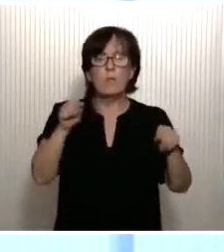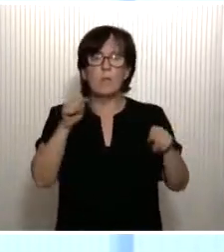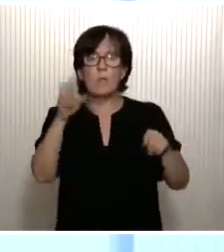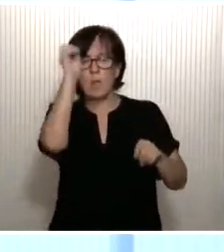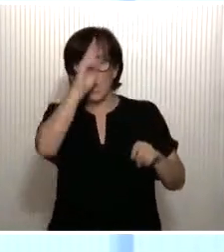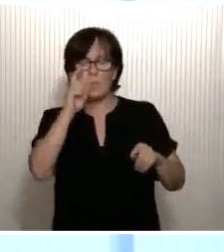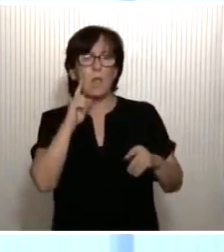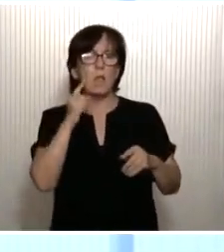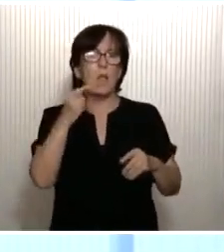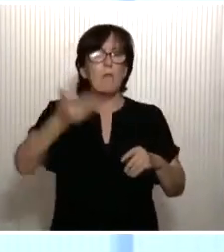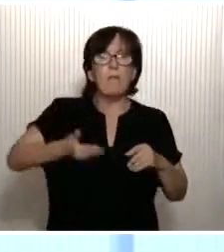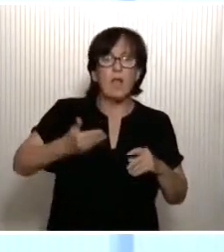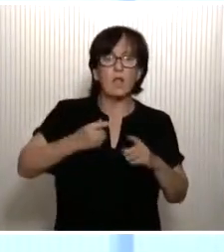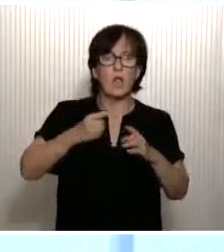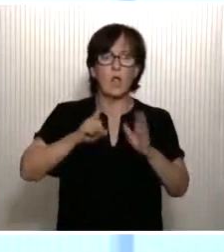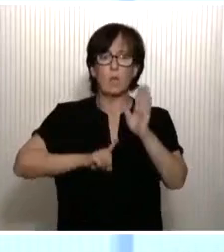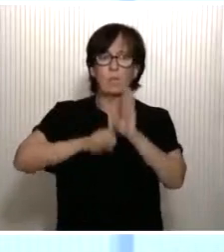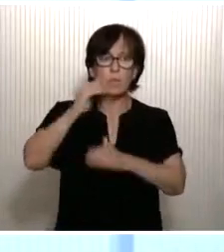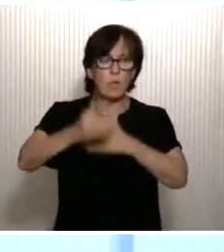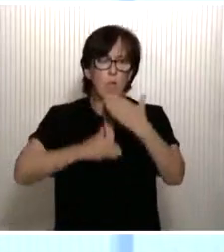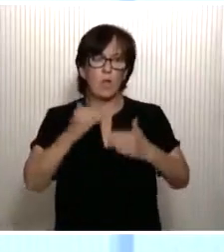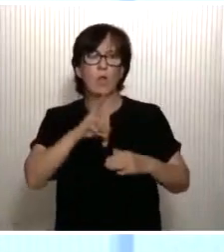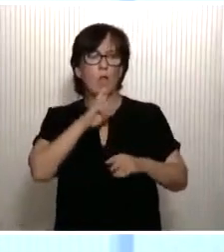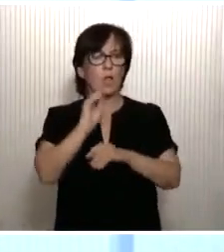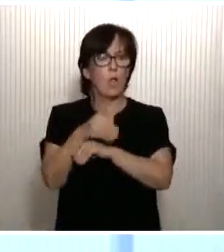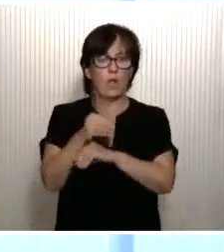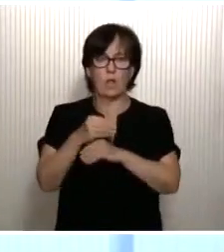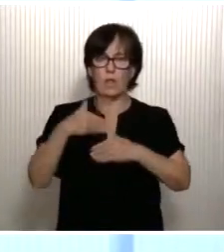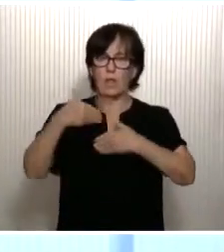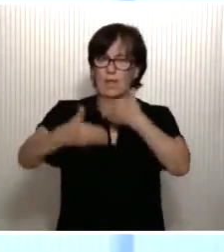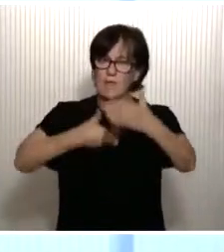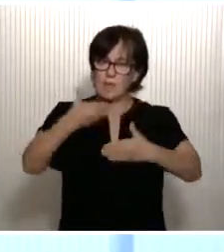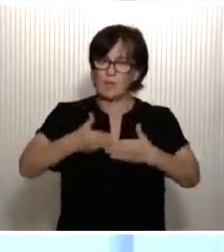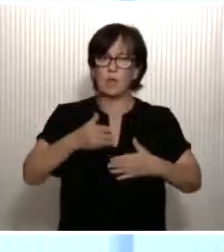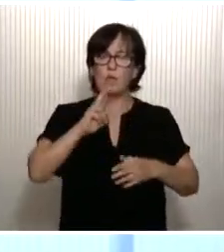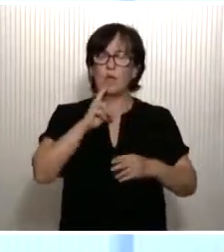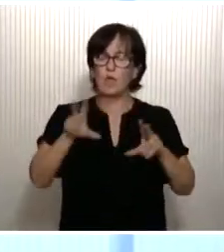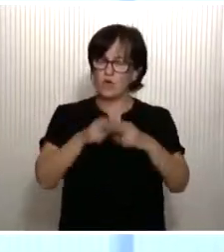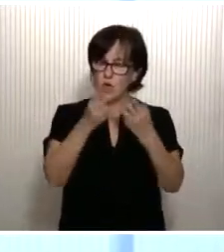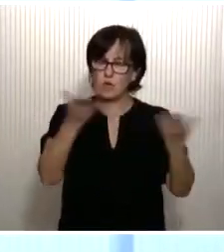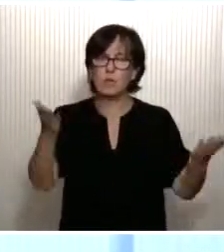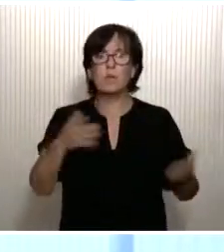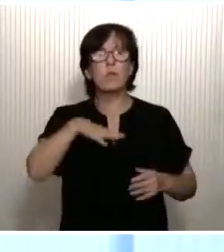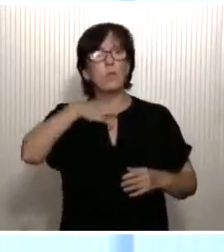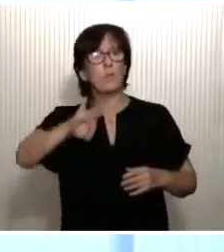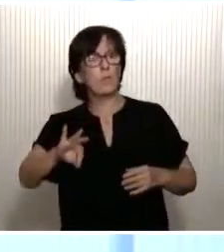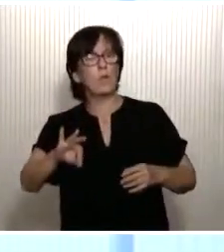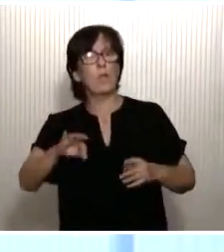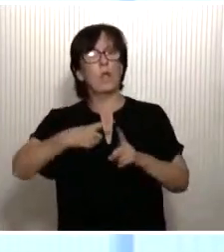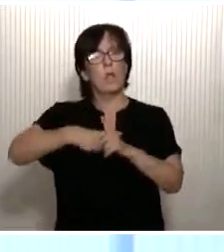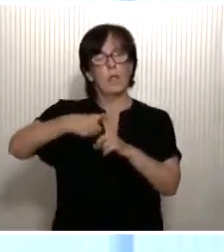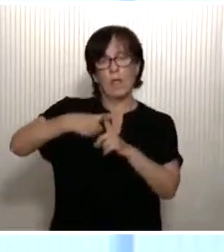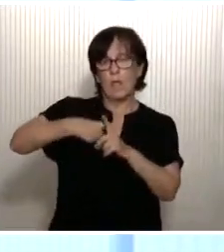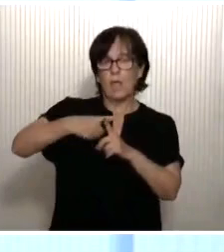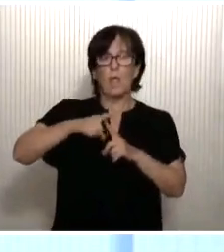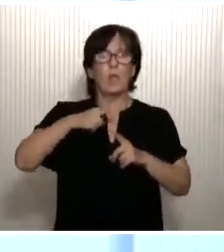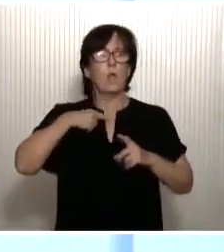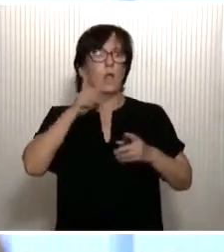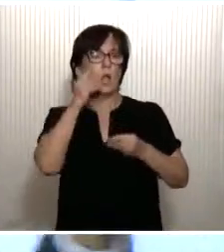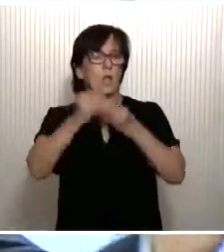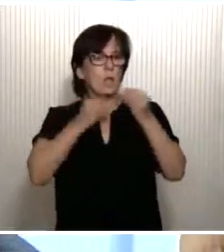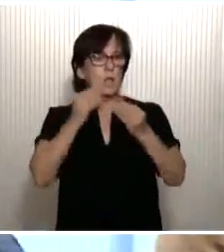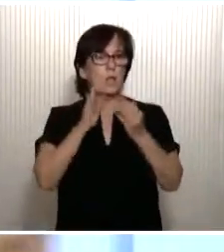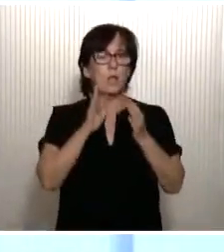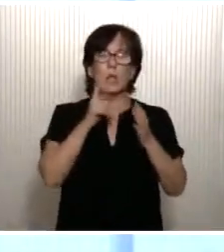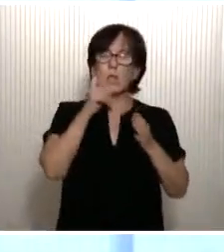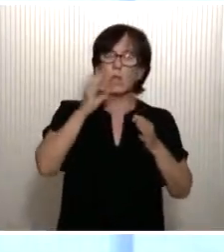valor del progreso o de la conservación de los valores tradicionales en una sociedad. Puede inclinarse por un mayor grado de uniformidad territorial o por un mayor